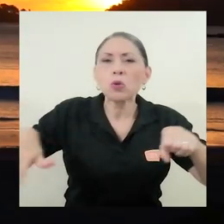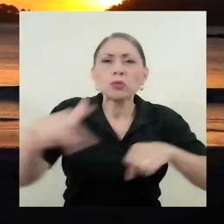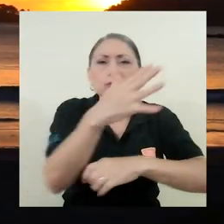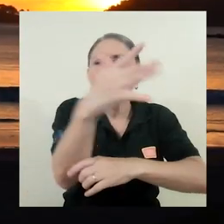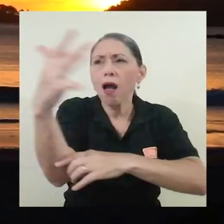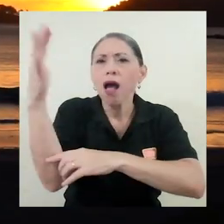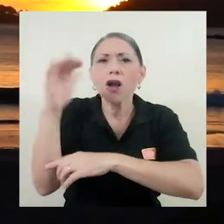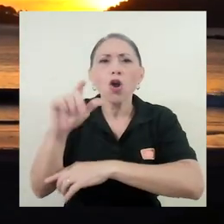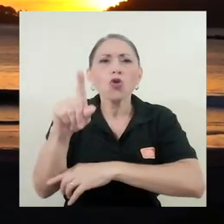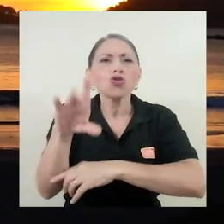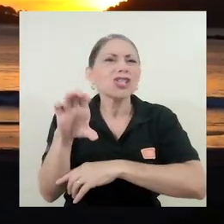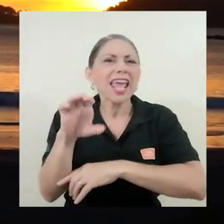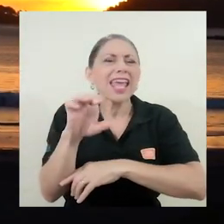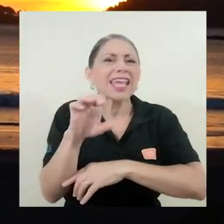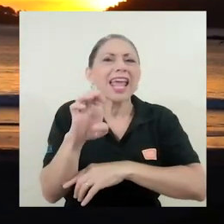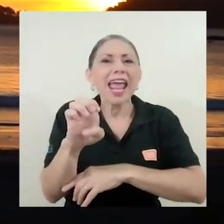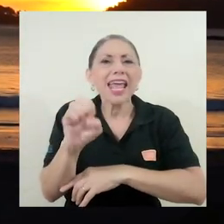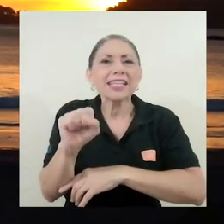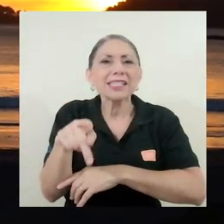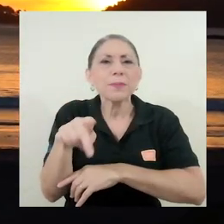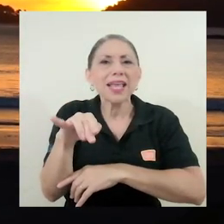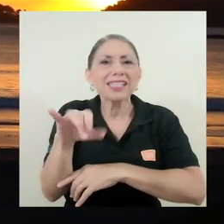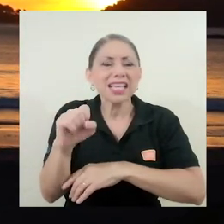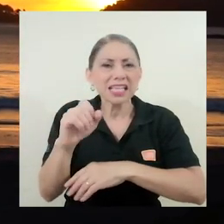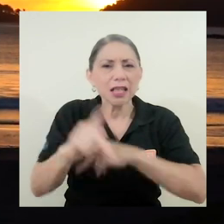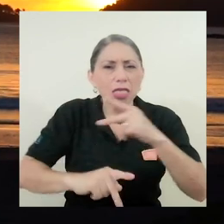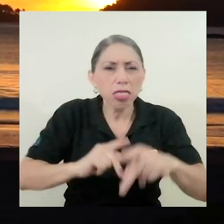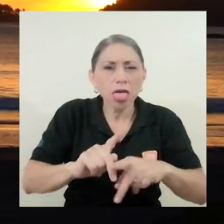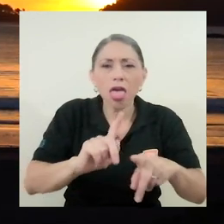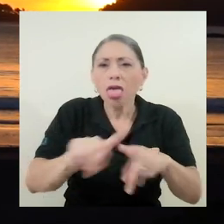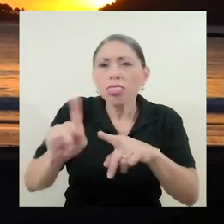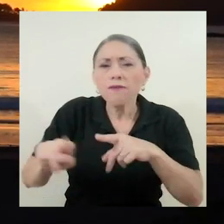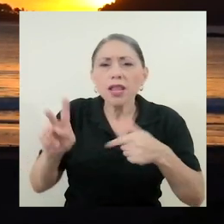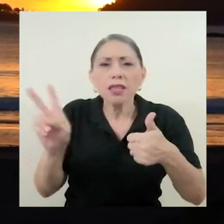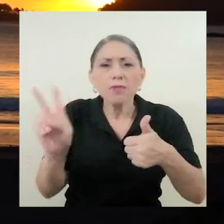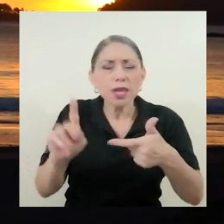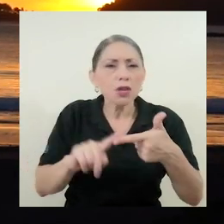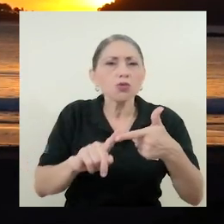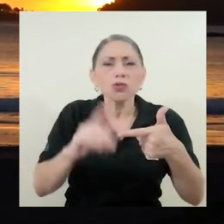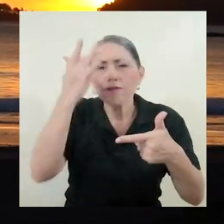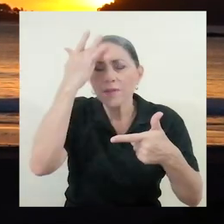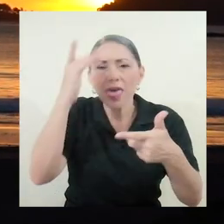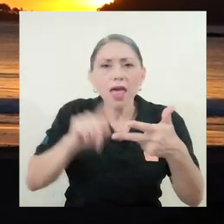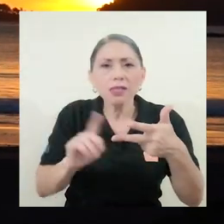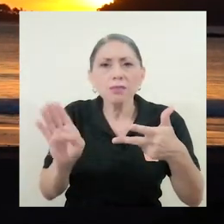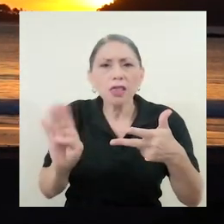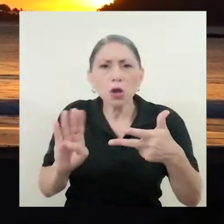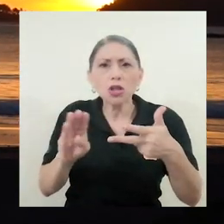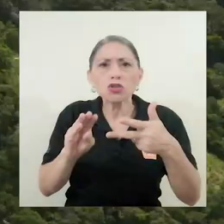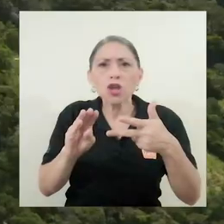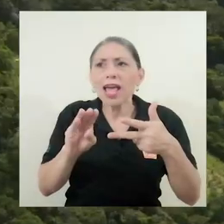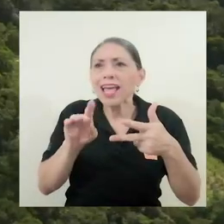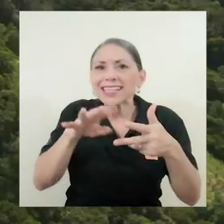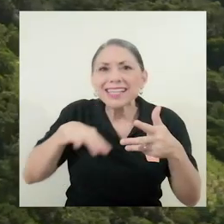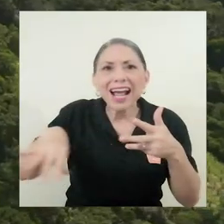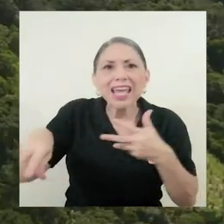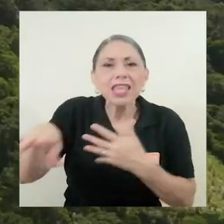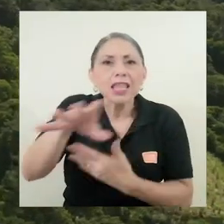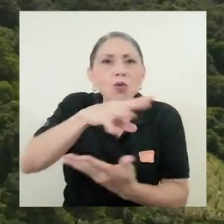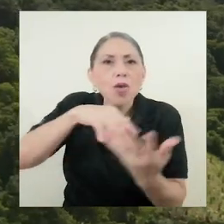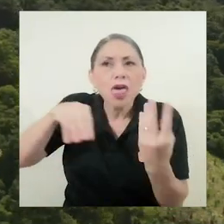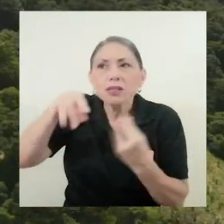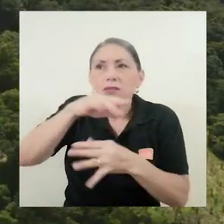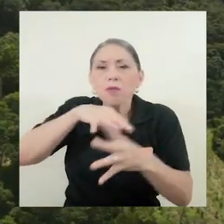entonces los virus, los patógenos, las enfermedades están diluidas dentro de esas 100 especies. Eso hace